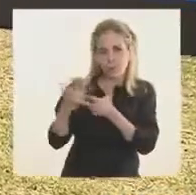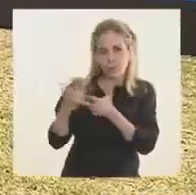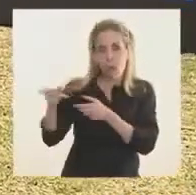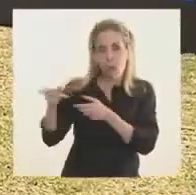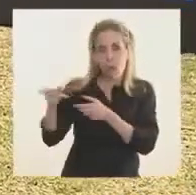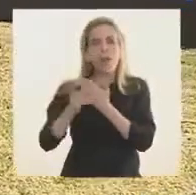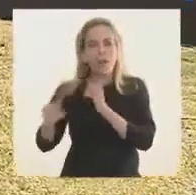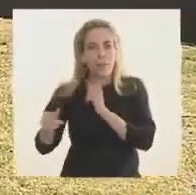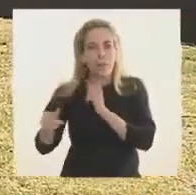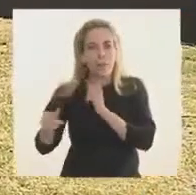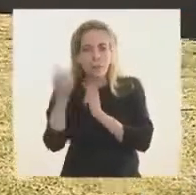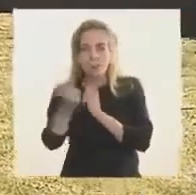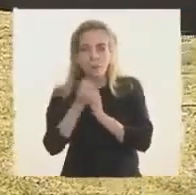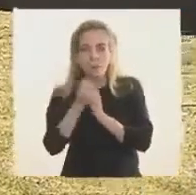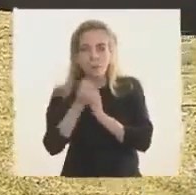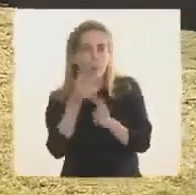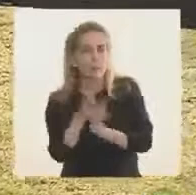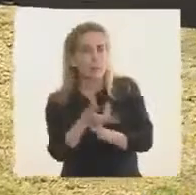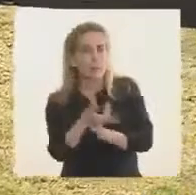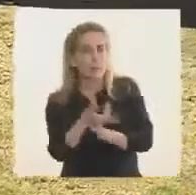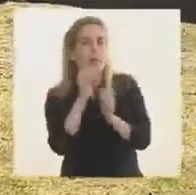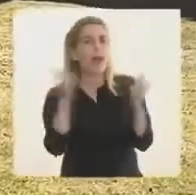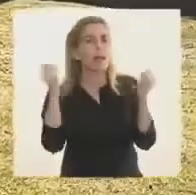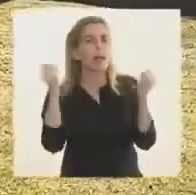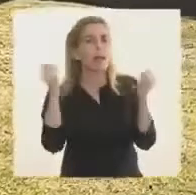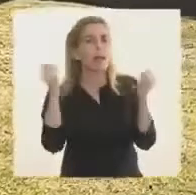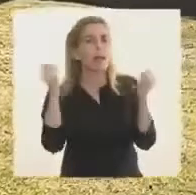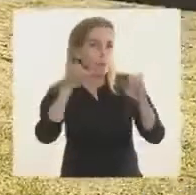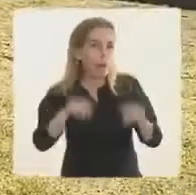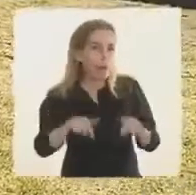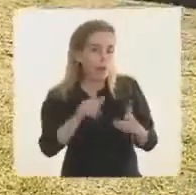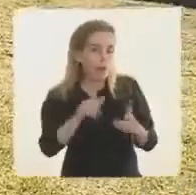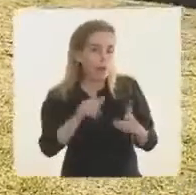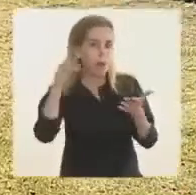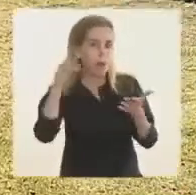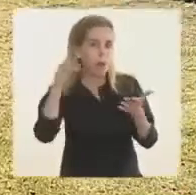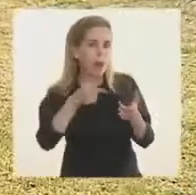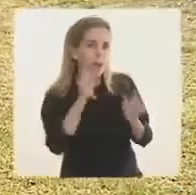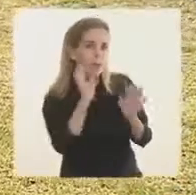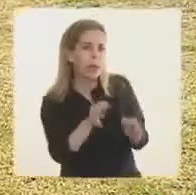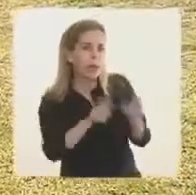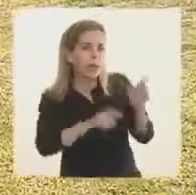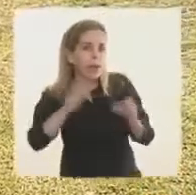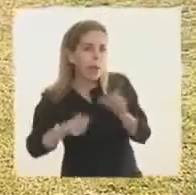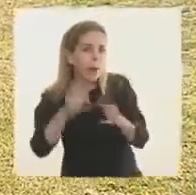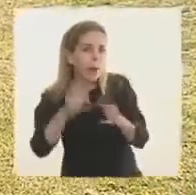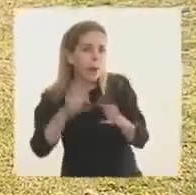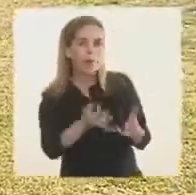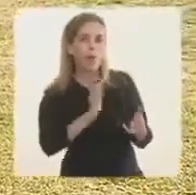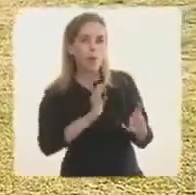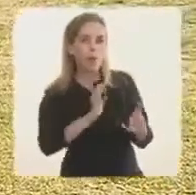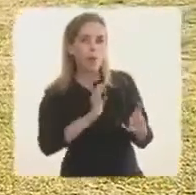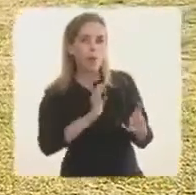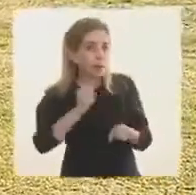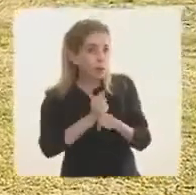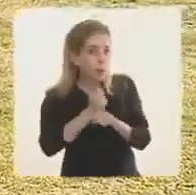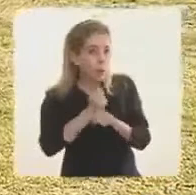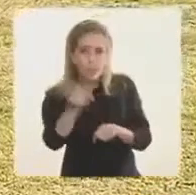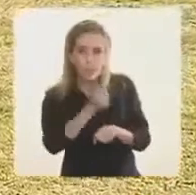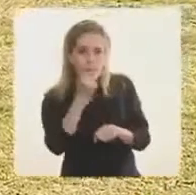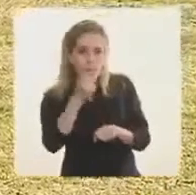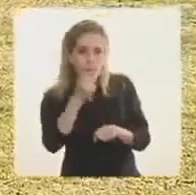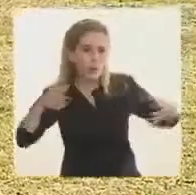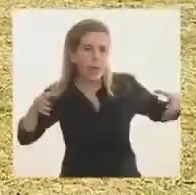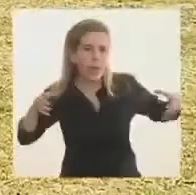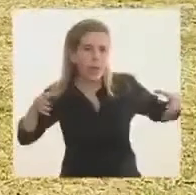y detectar rápido a partir también de la incorporación de estas metodologías, es parte del trabajo fundamental que tenemos entre los equipos de